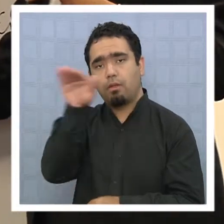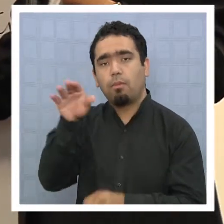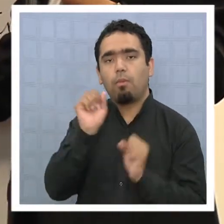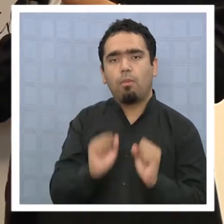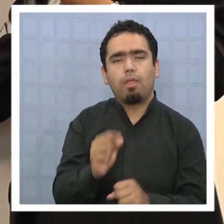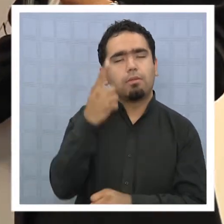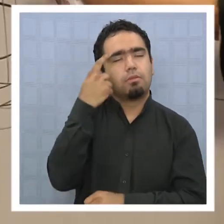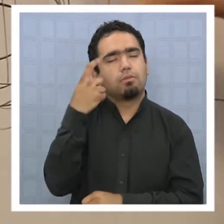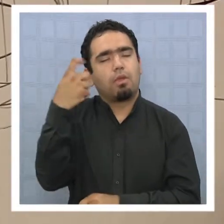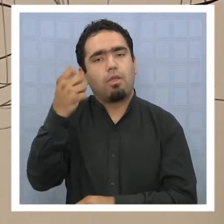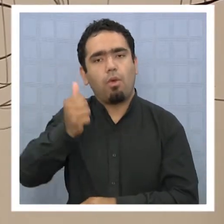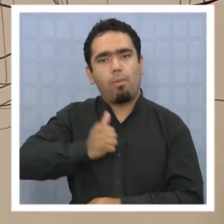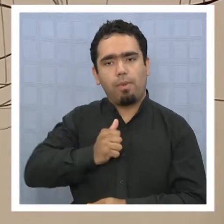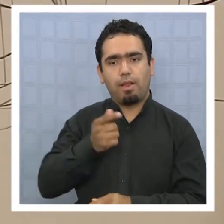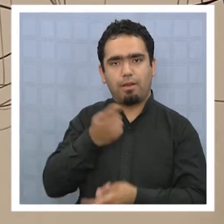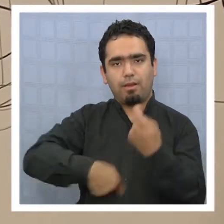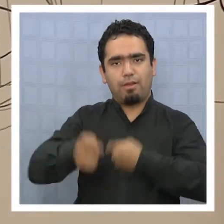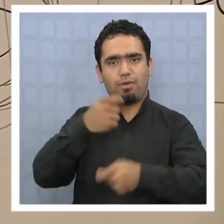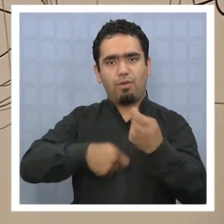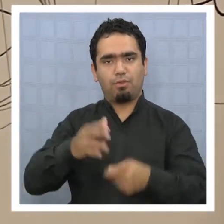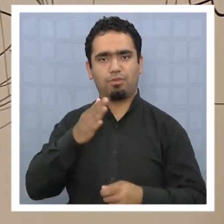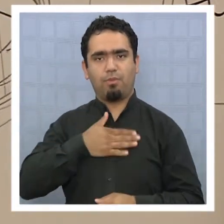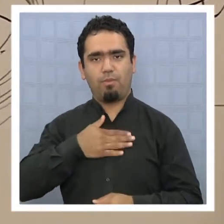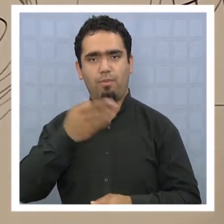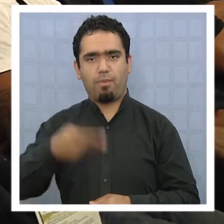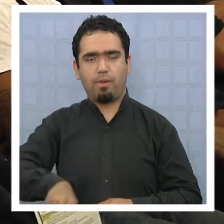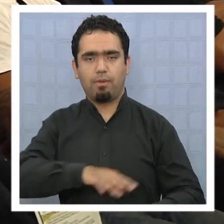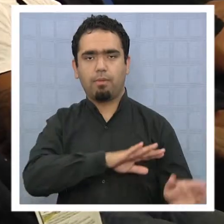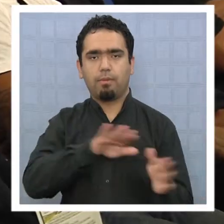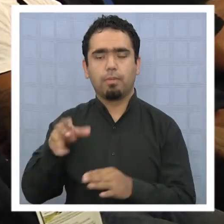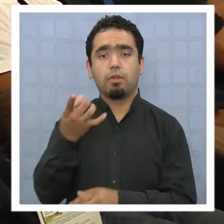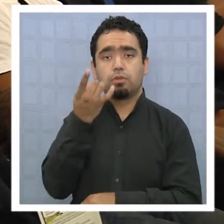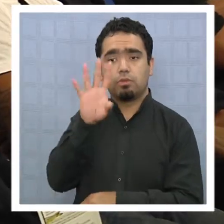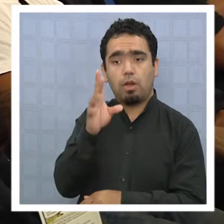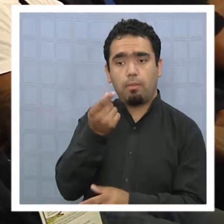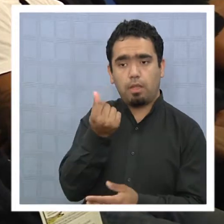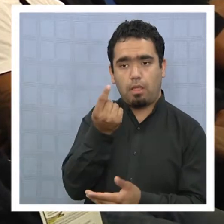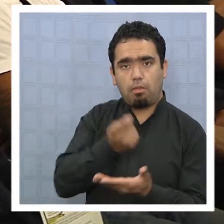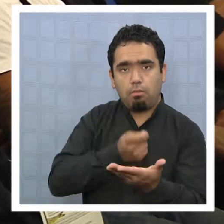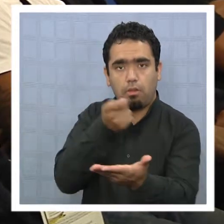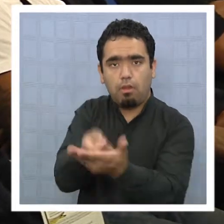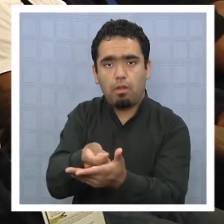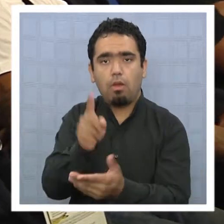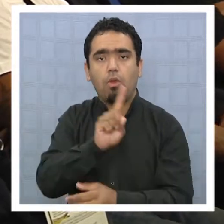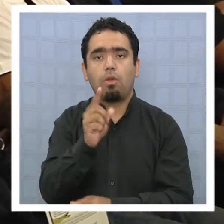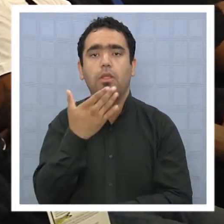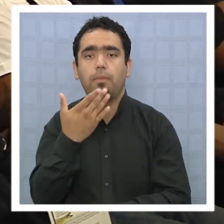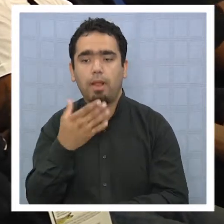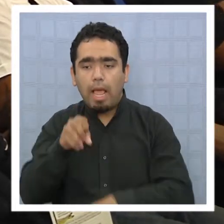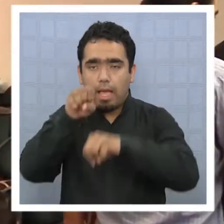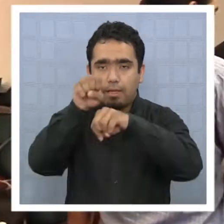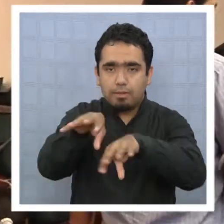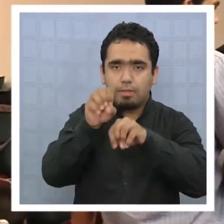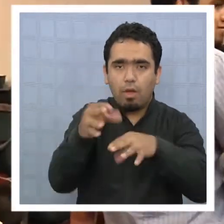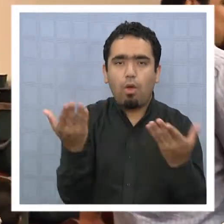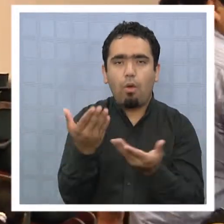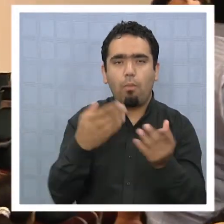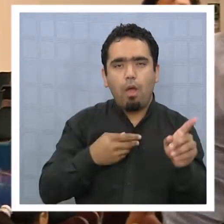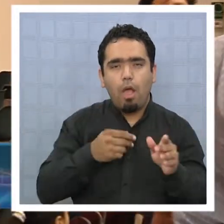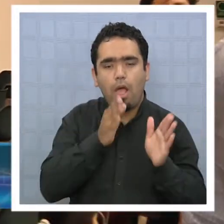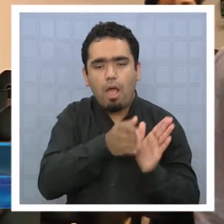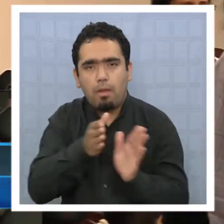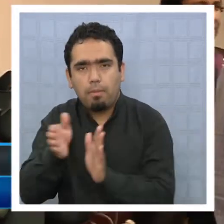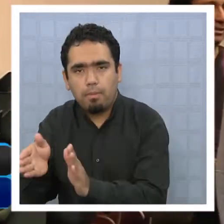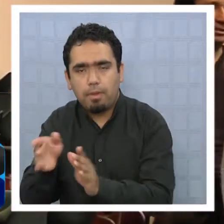a concretar sus sueños de un negocio propio. No solamente queremos entregarle financiamiento a la gente, sino también la capacitación sobre cómo administrar un negocio,